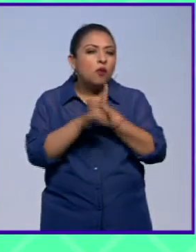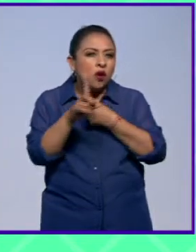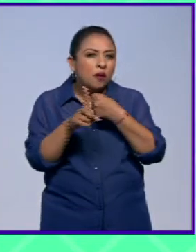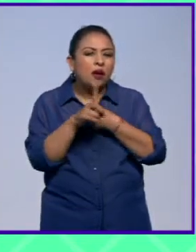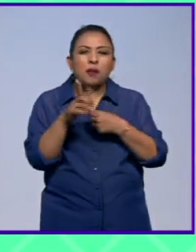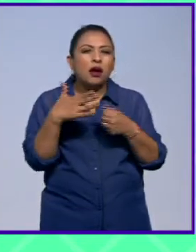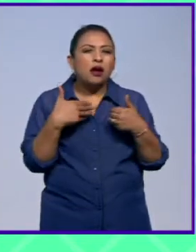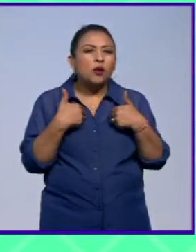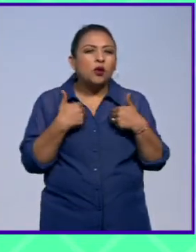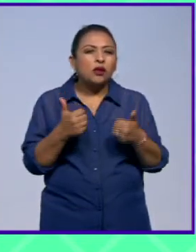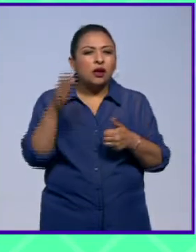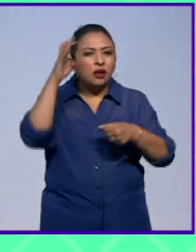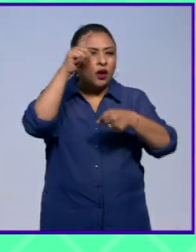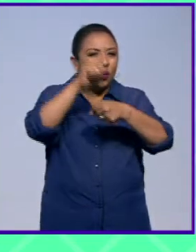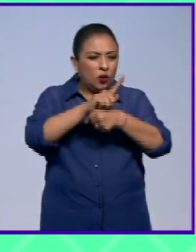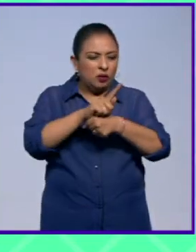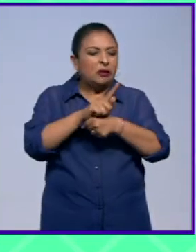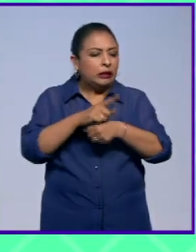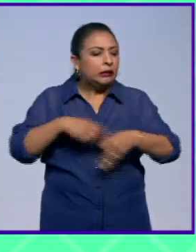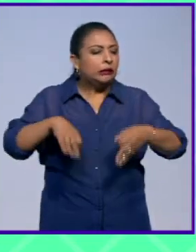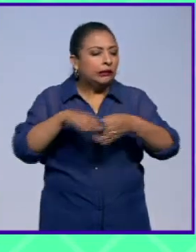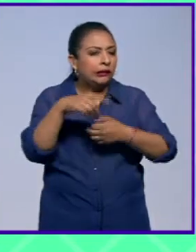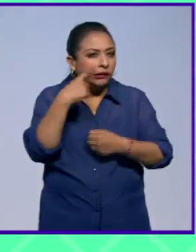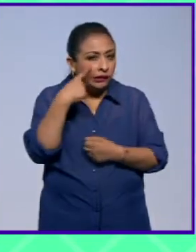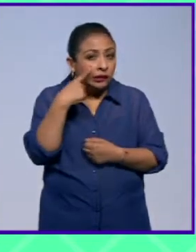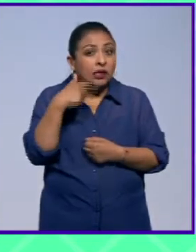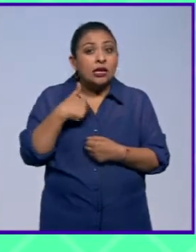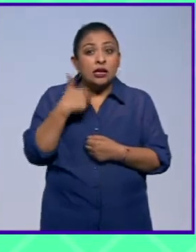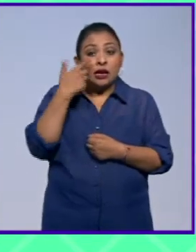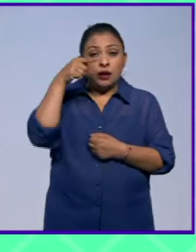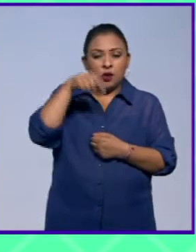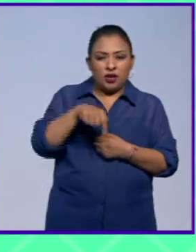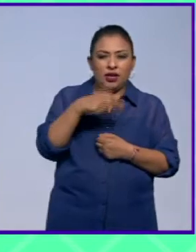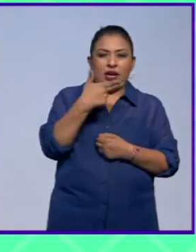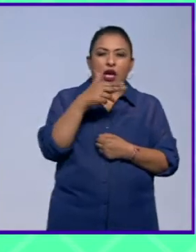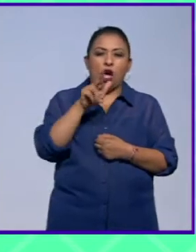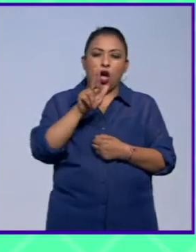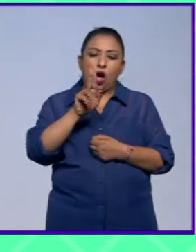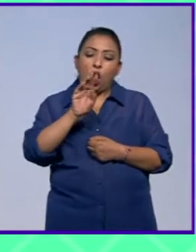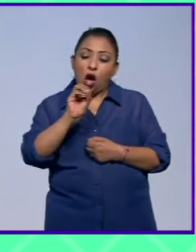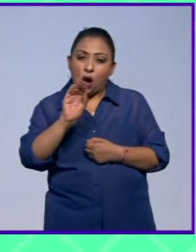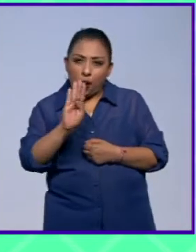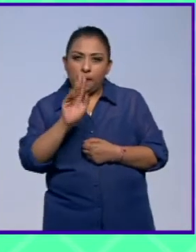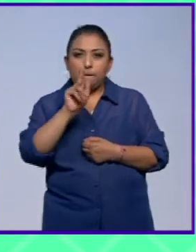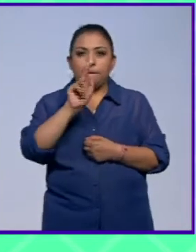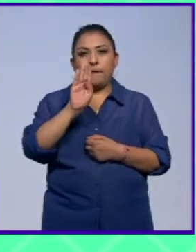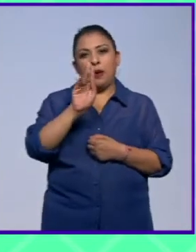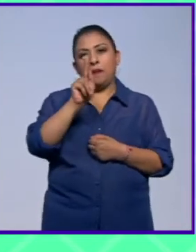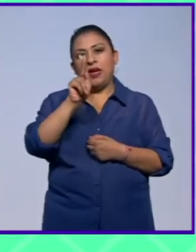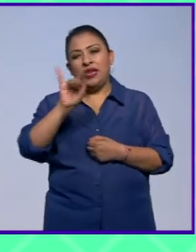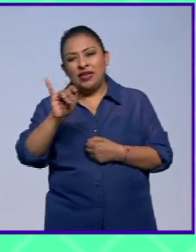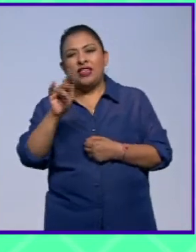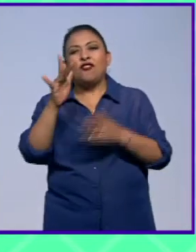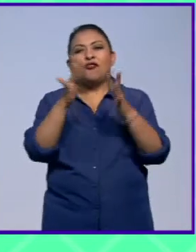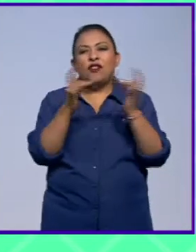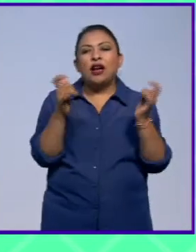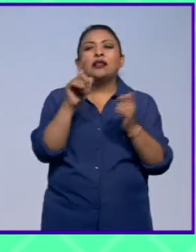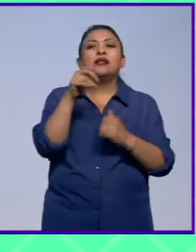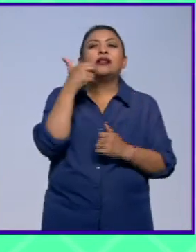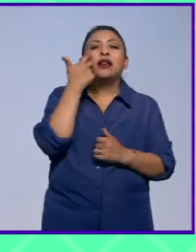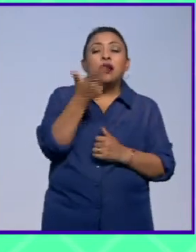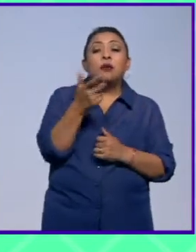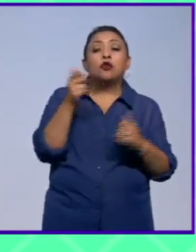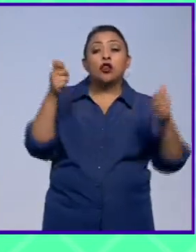diferente lo que intentamos hacer en este lugar que se llama el hub en BPI France es un lugar donde todo el mundo puede venir